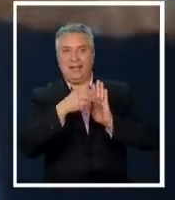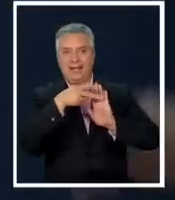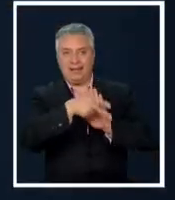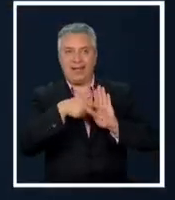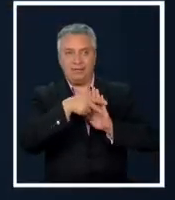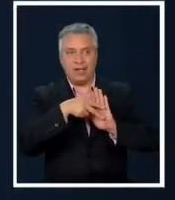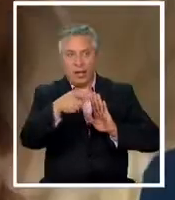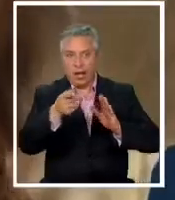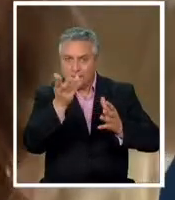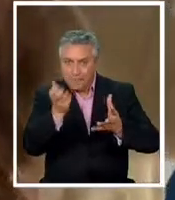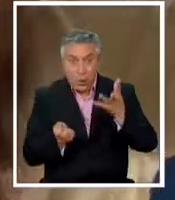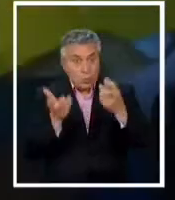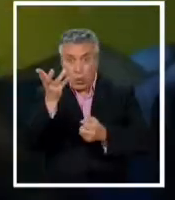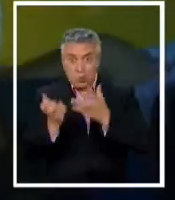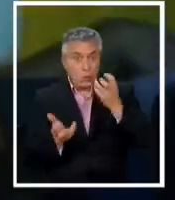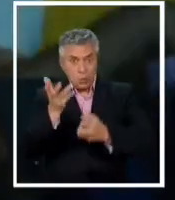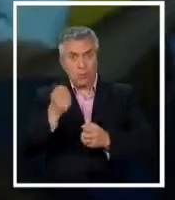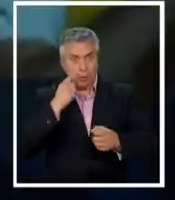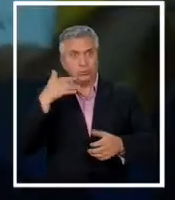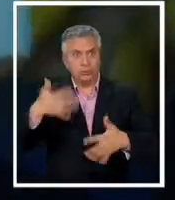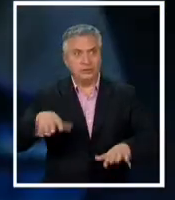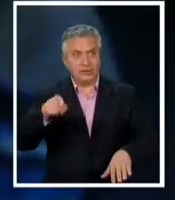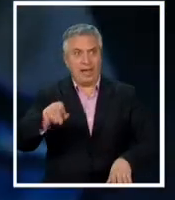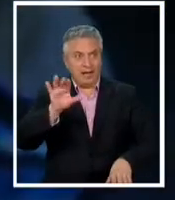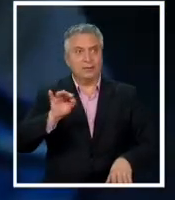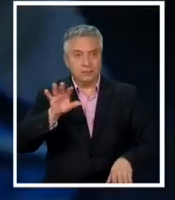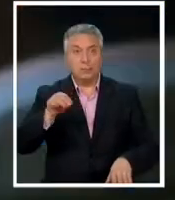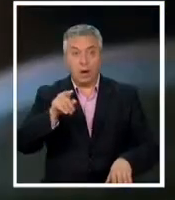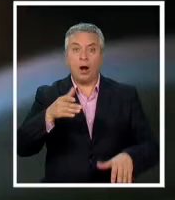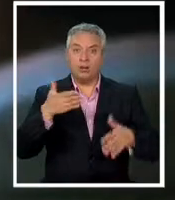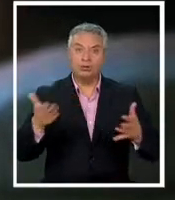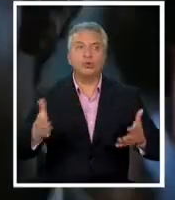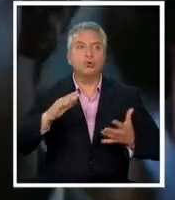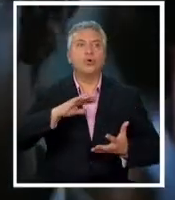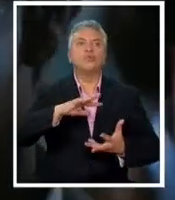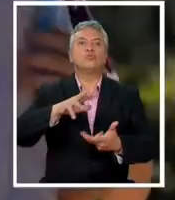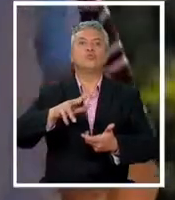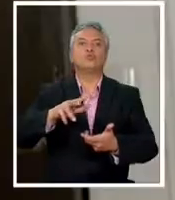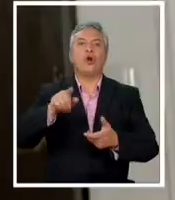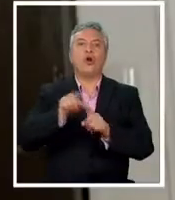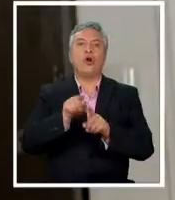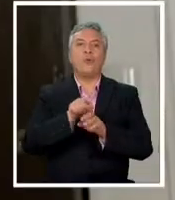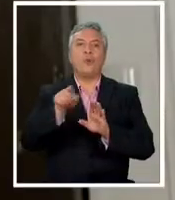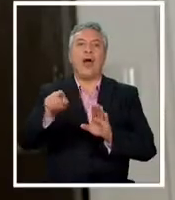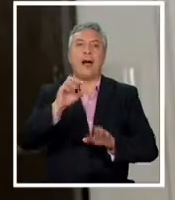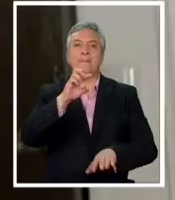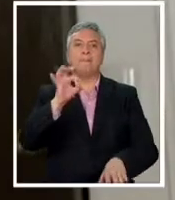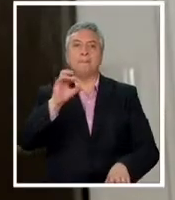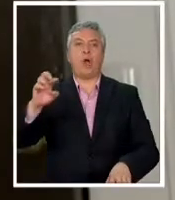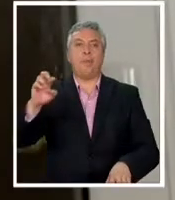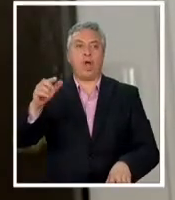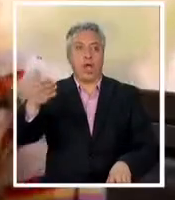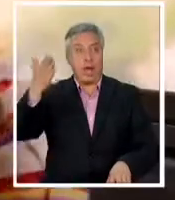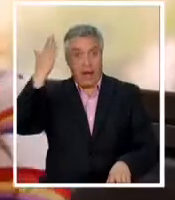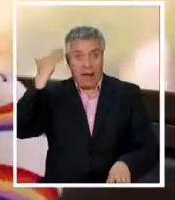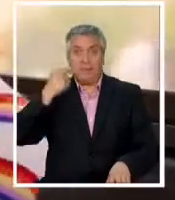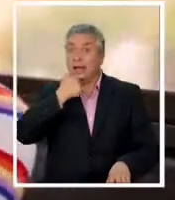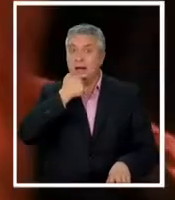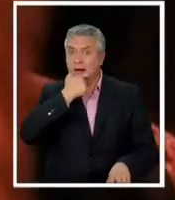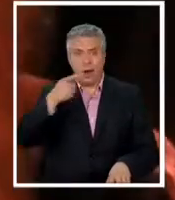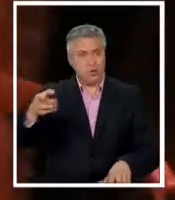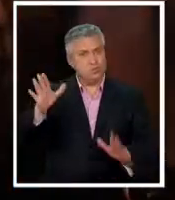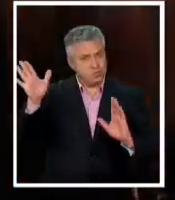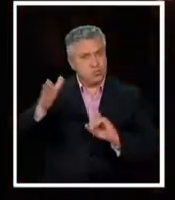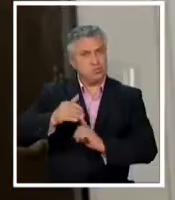descargas de iTunes el caso de Kate Bush es bien particular en el mundo de la música pop una ídola total en Gran Bretaña pero